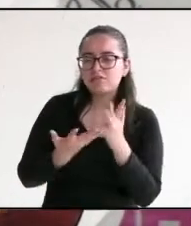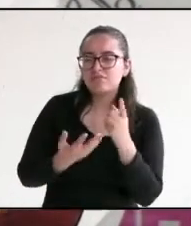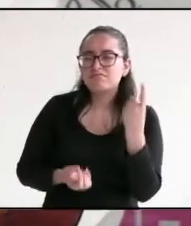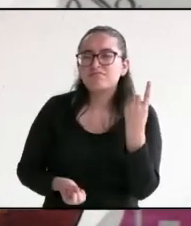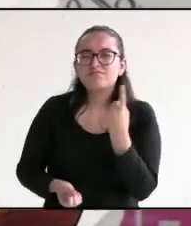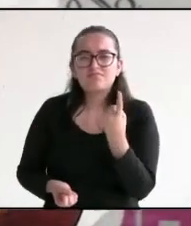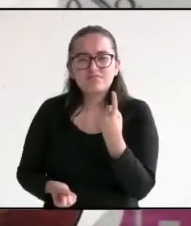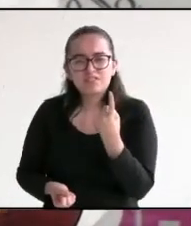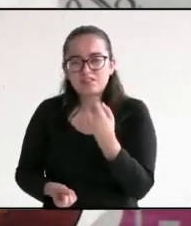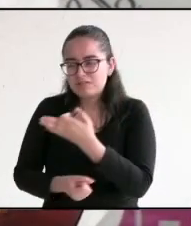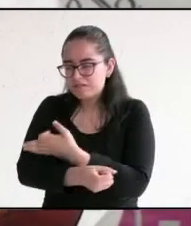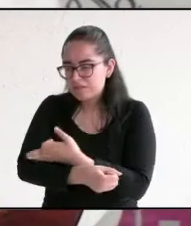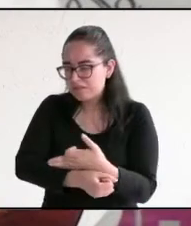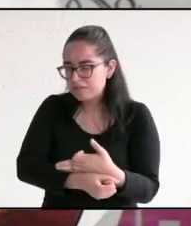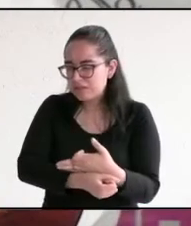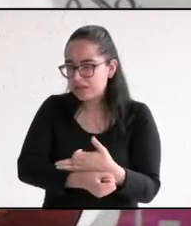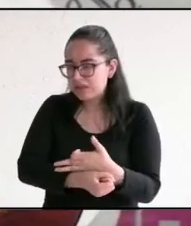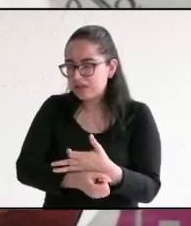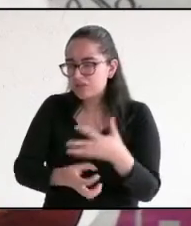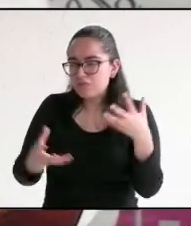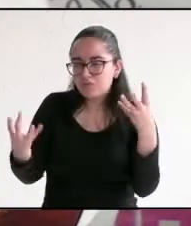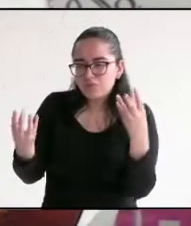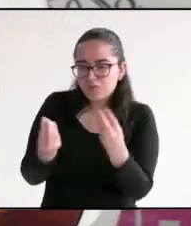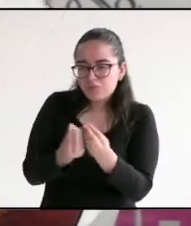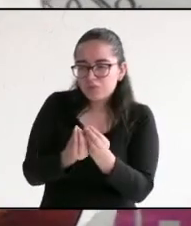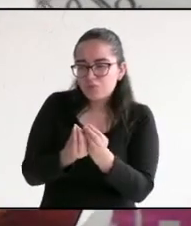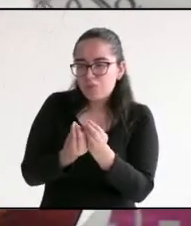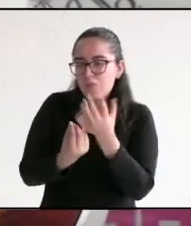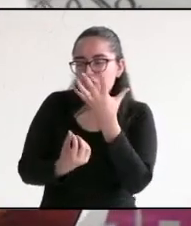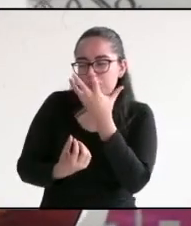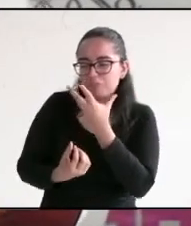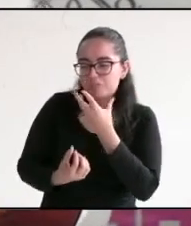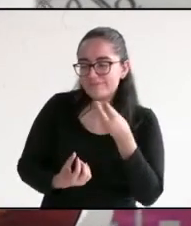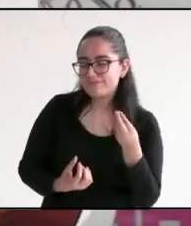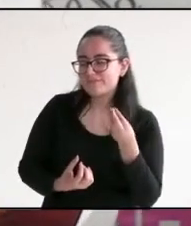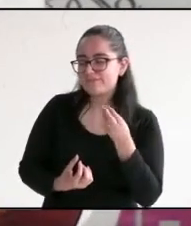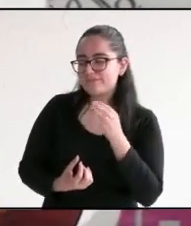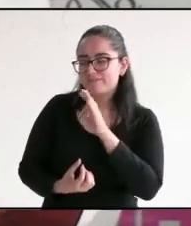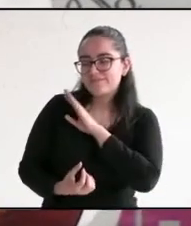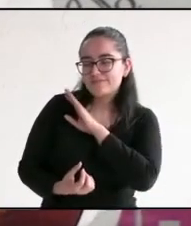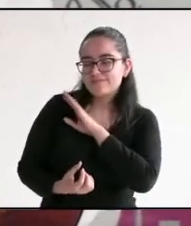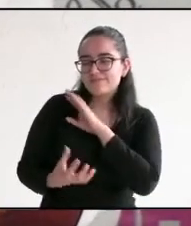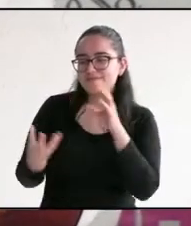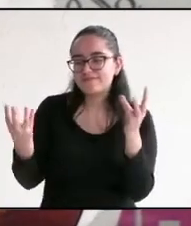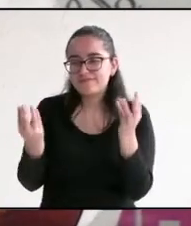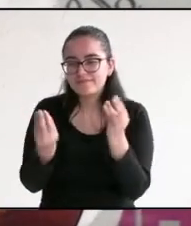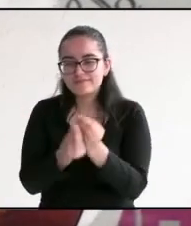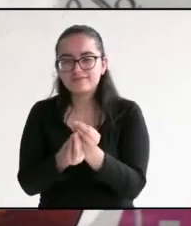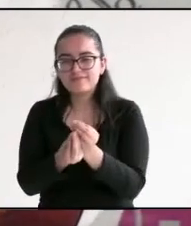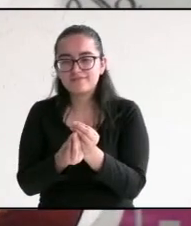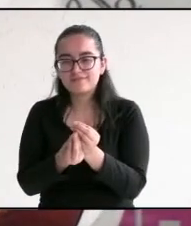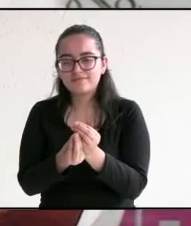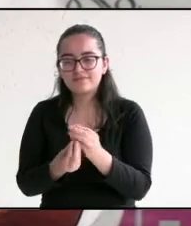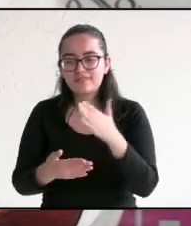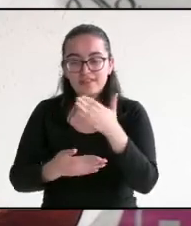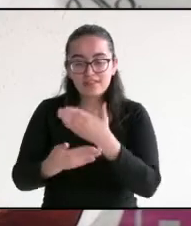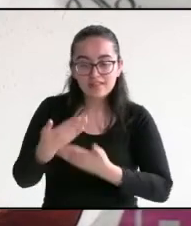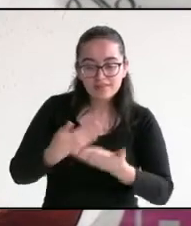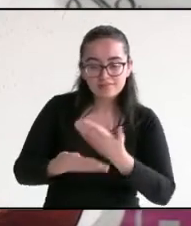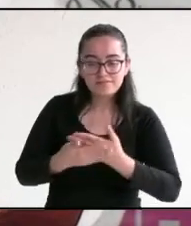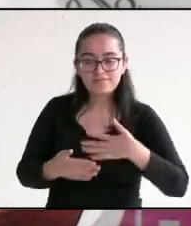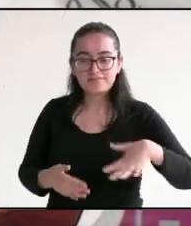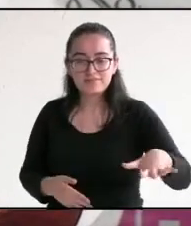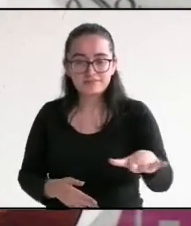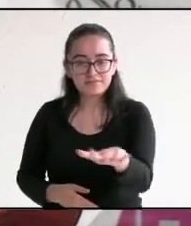familias esa armonía que representa el desarrollo social sustentable? Tenemos que